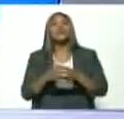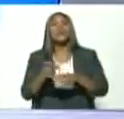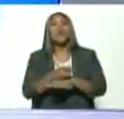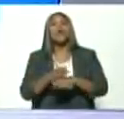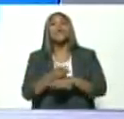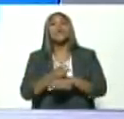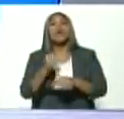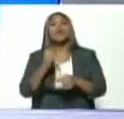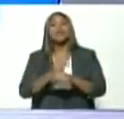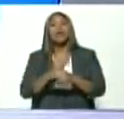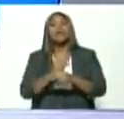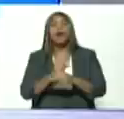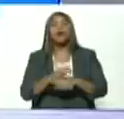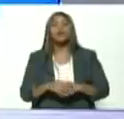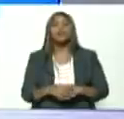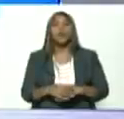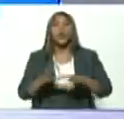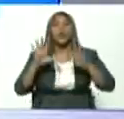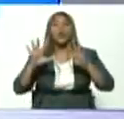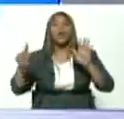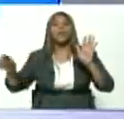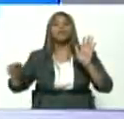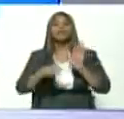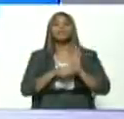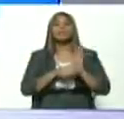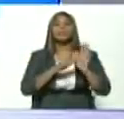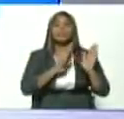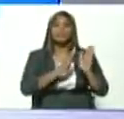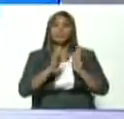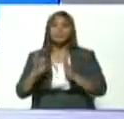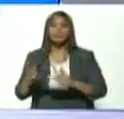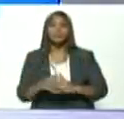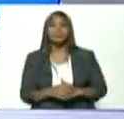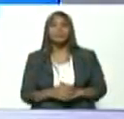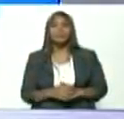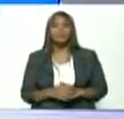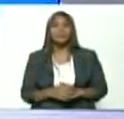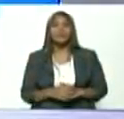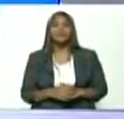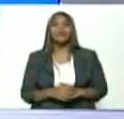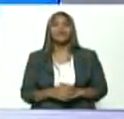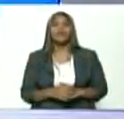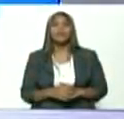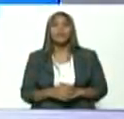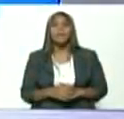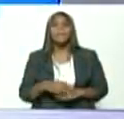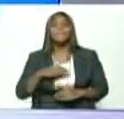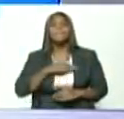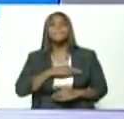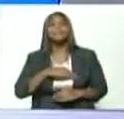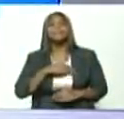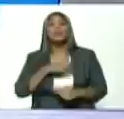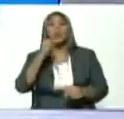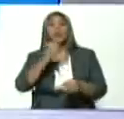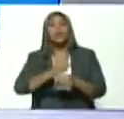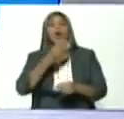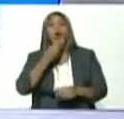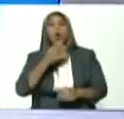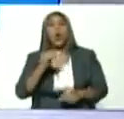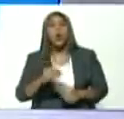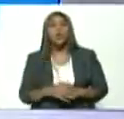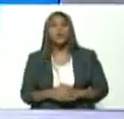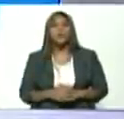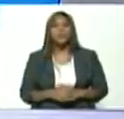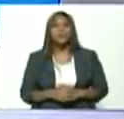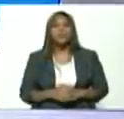obrera asuma como noveno punto de su agenda de gobierno la gran misión chamba juvenil la clase